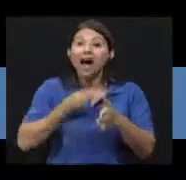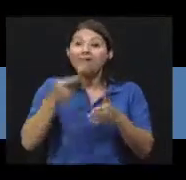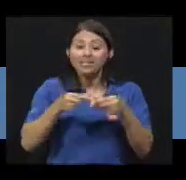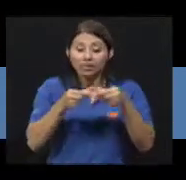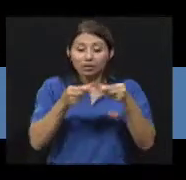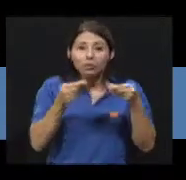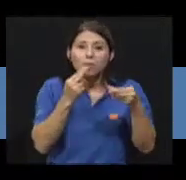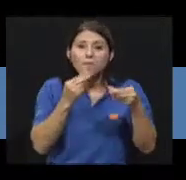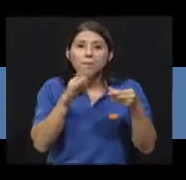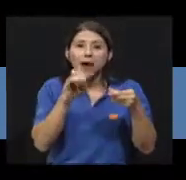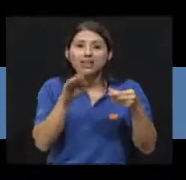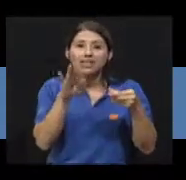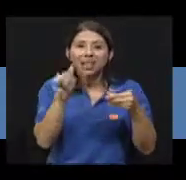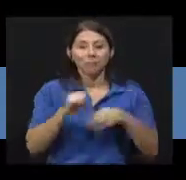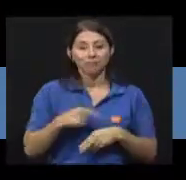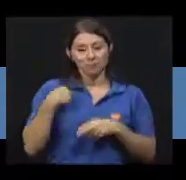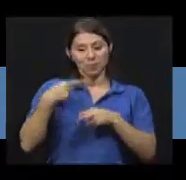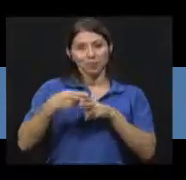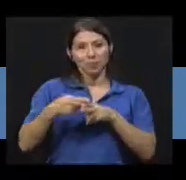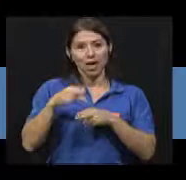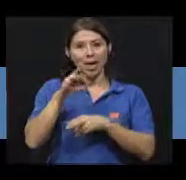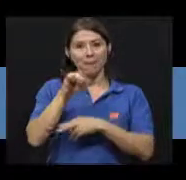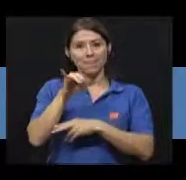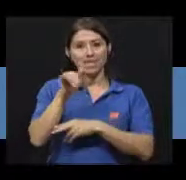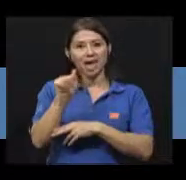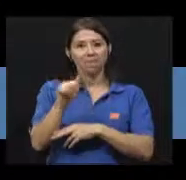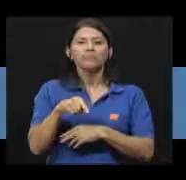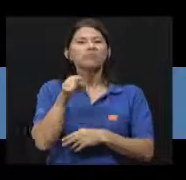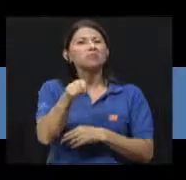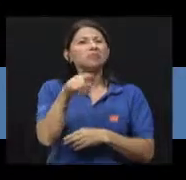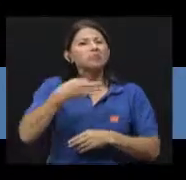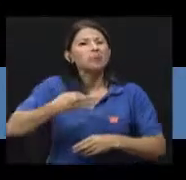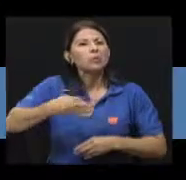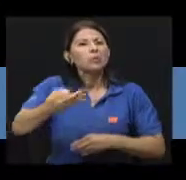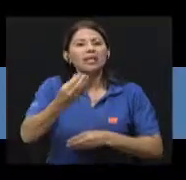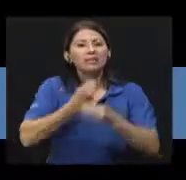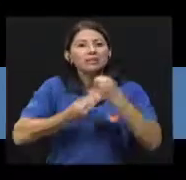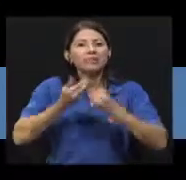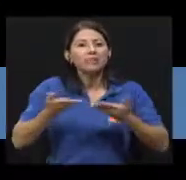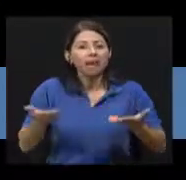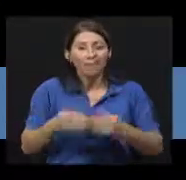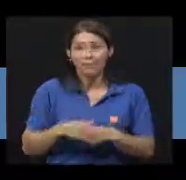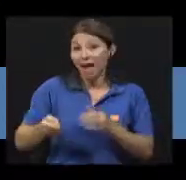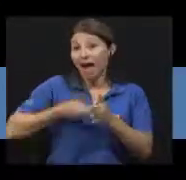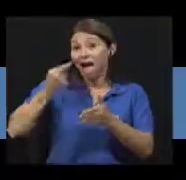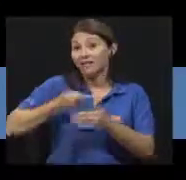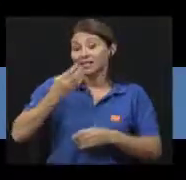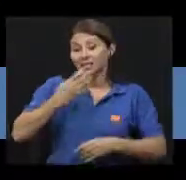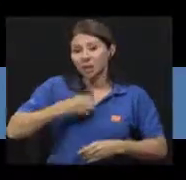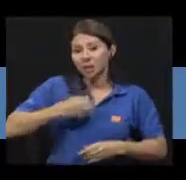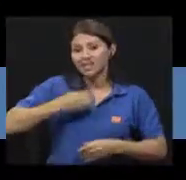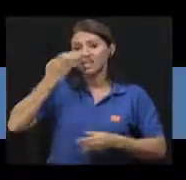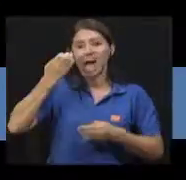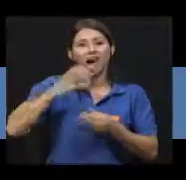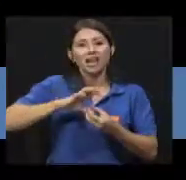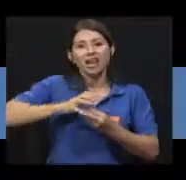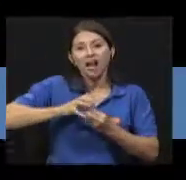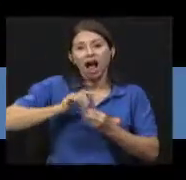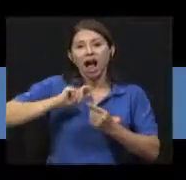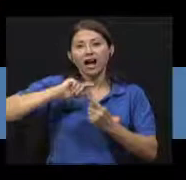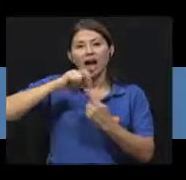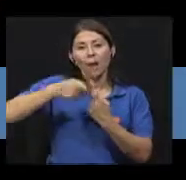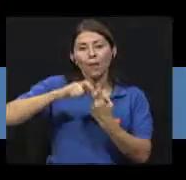barritas. Mía. Mía, ¿qué trae todos los días para merendar? A veces manzana, naranja,